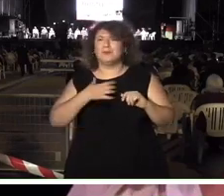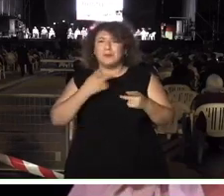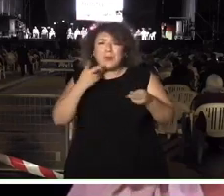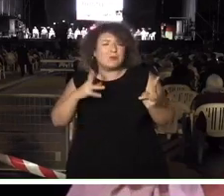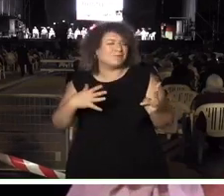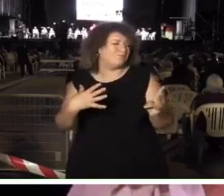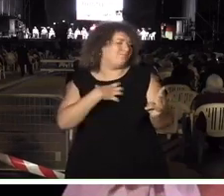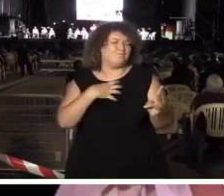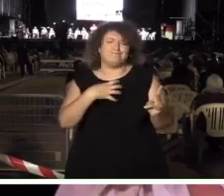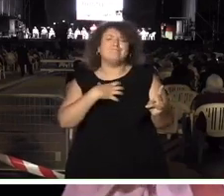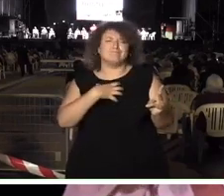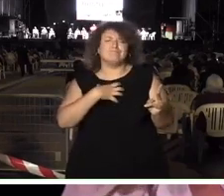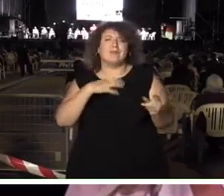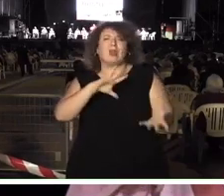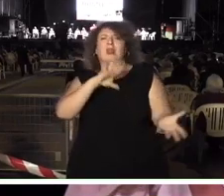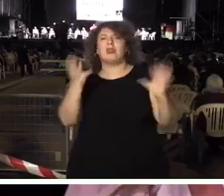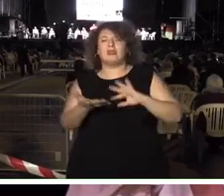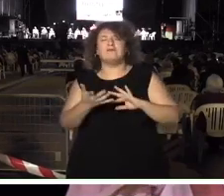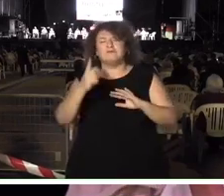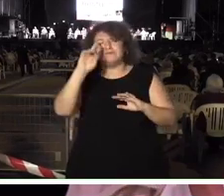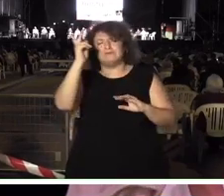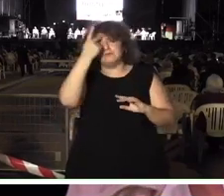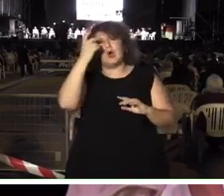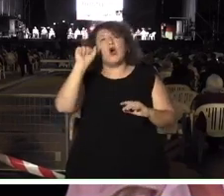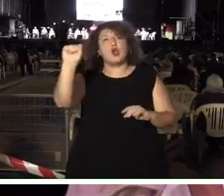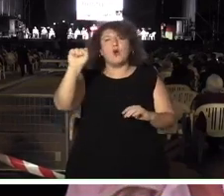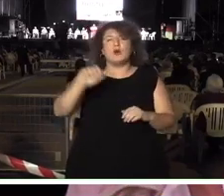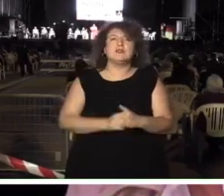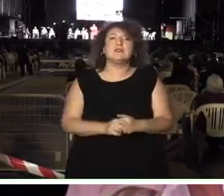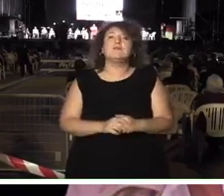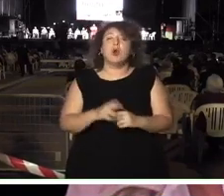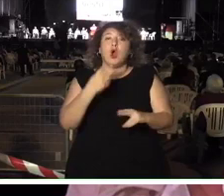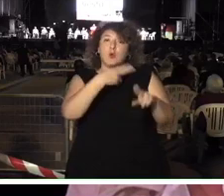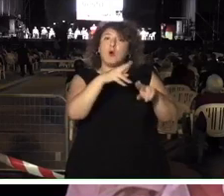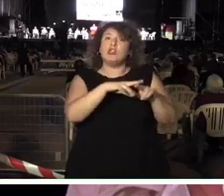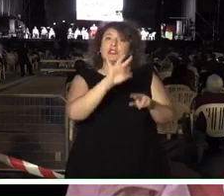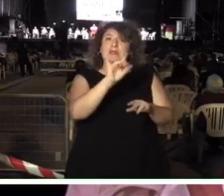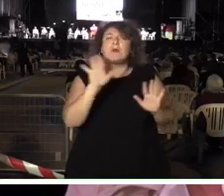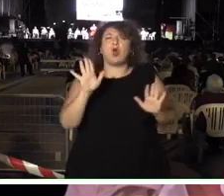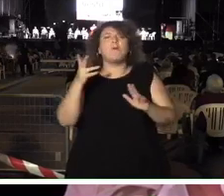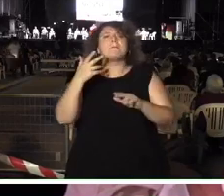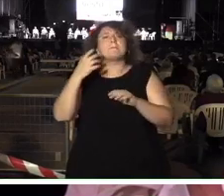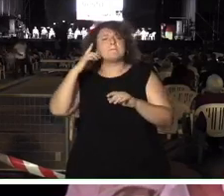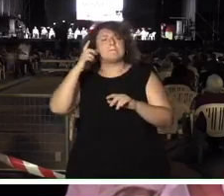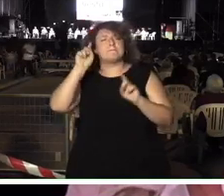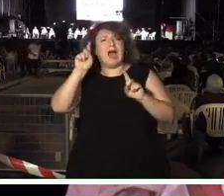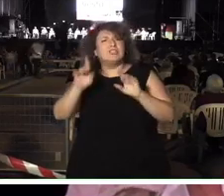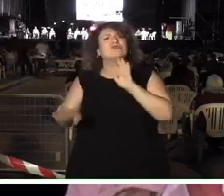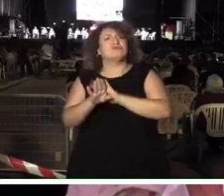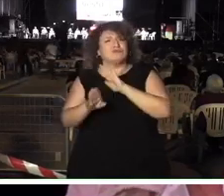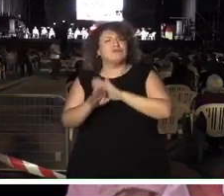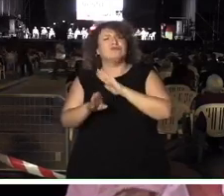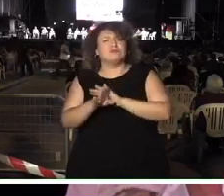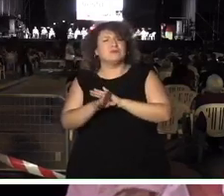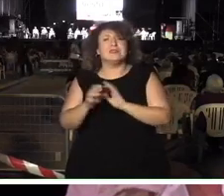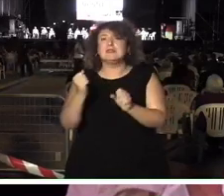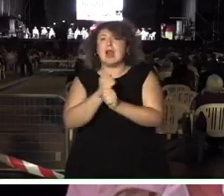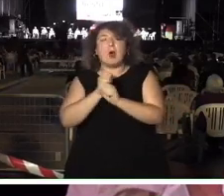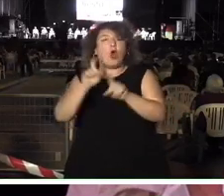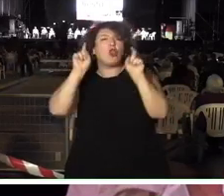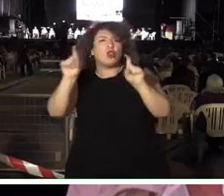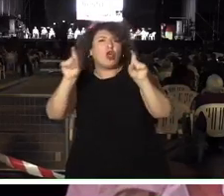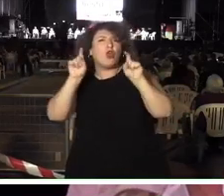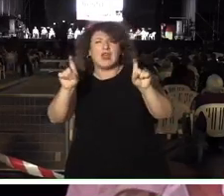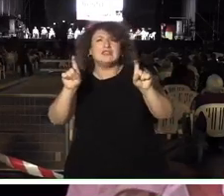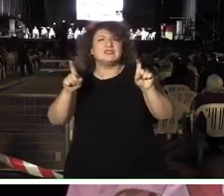aquello. Que luego fue político, sin dejar de ser maestro, y realizó una tarea docente imprescindible